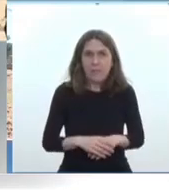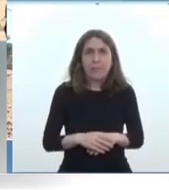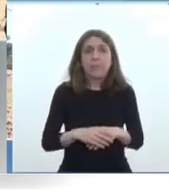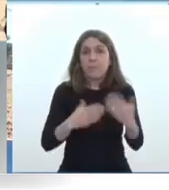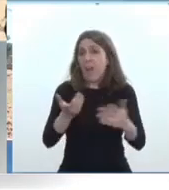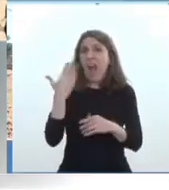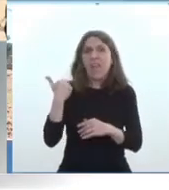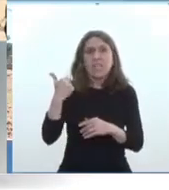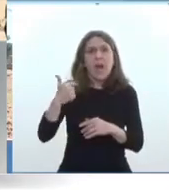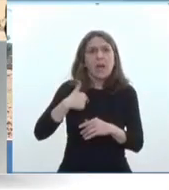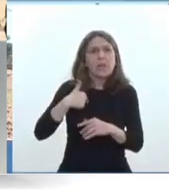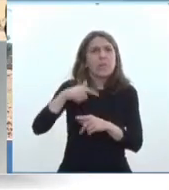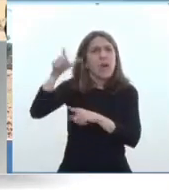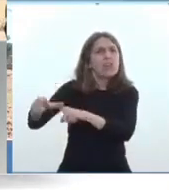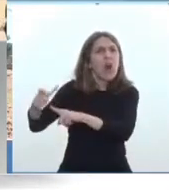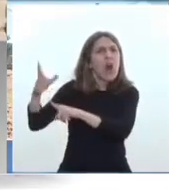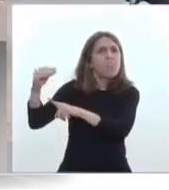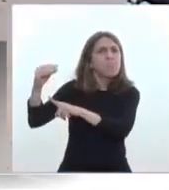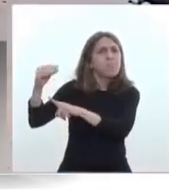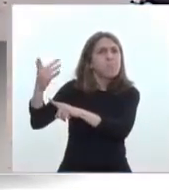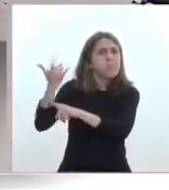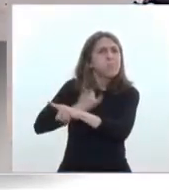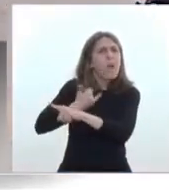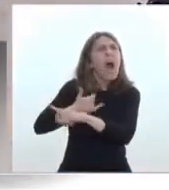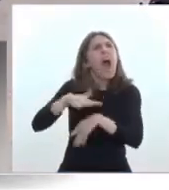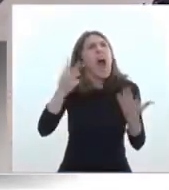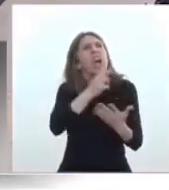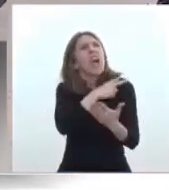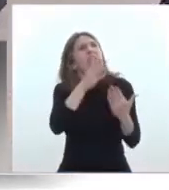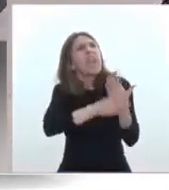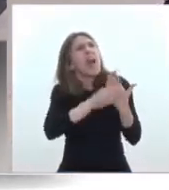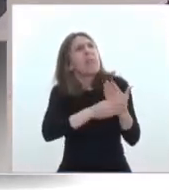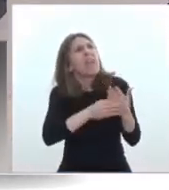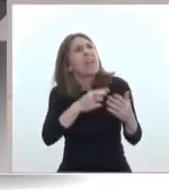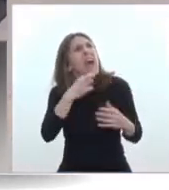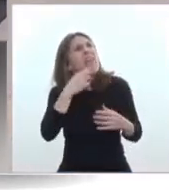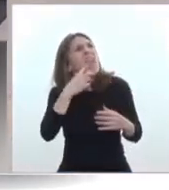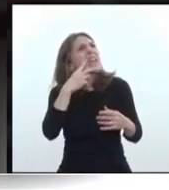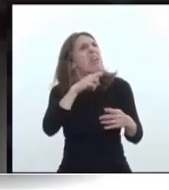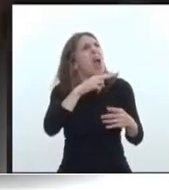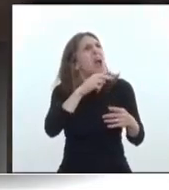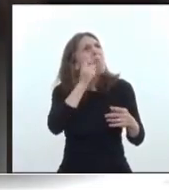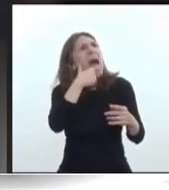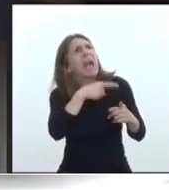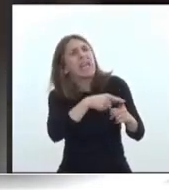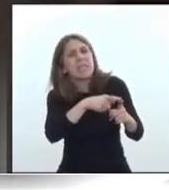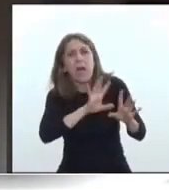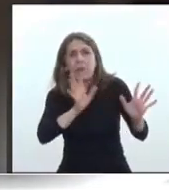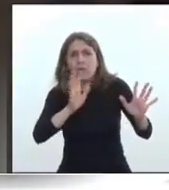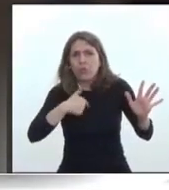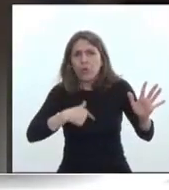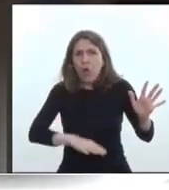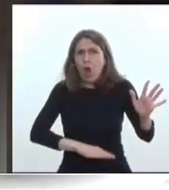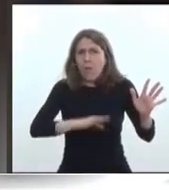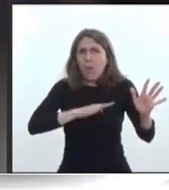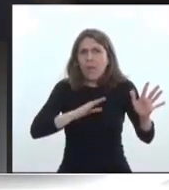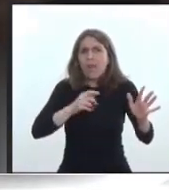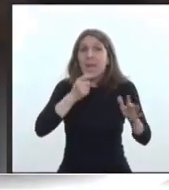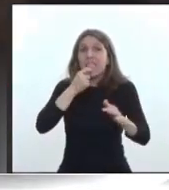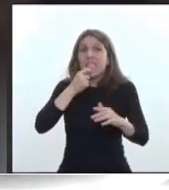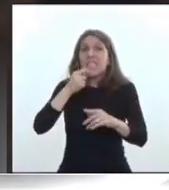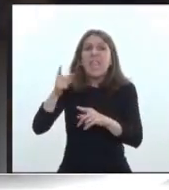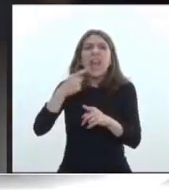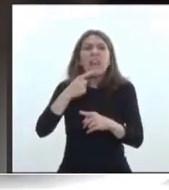Ayer escuchaba a alguien decir el jefe de gabinete dijo 19 veces Macrista. Yo no me ofendo que me llamen peronista.